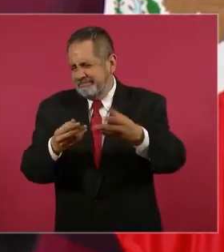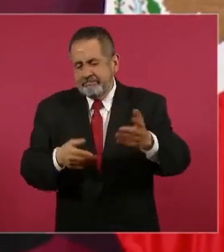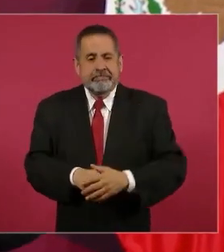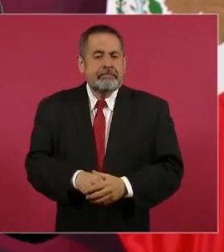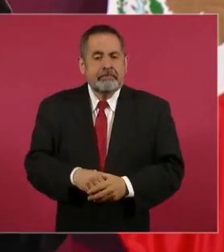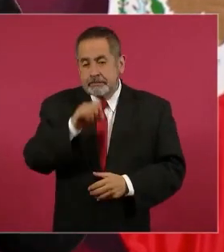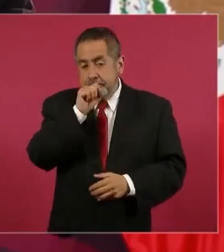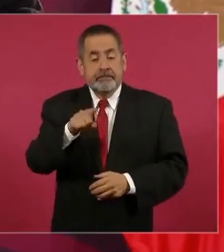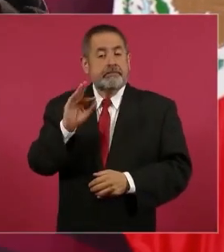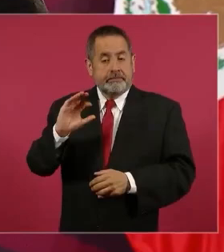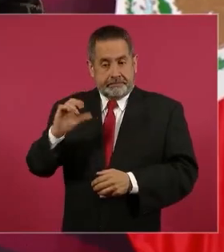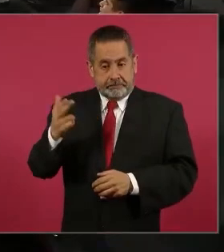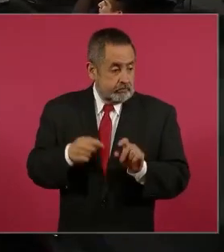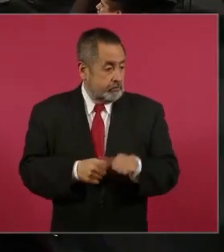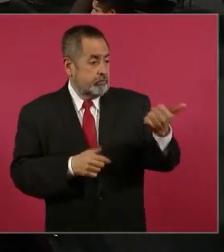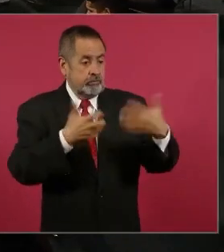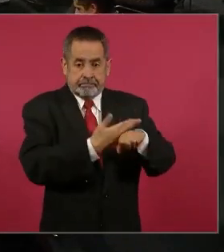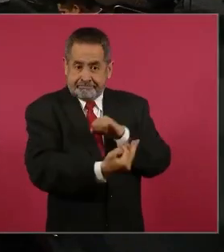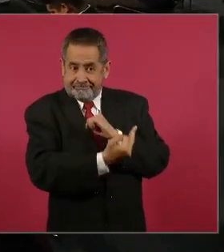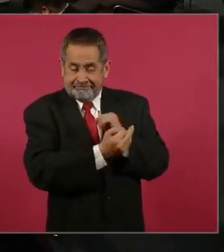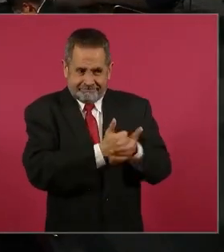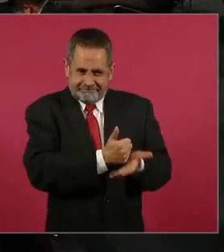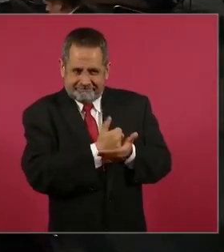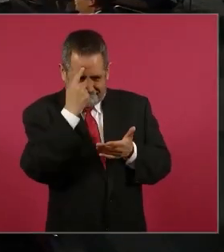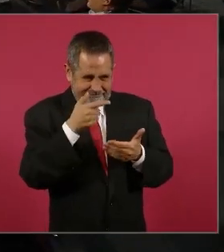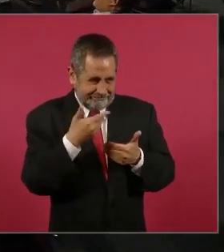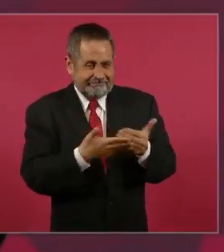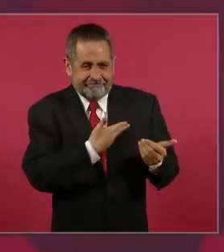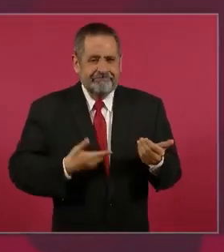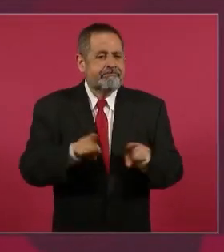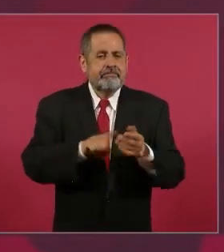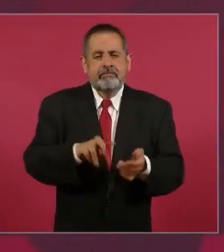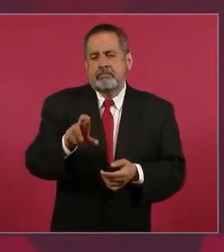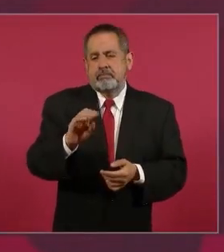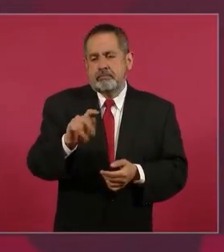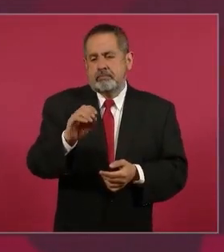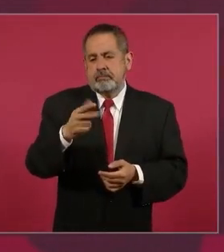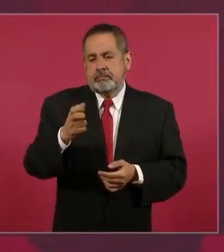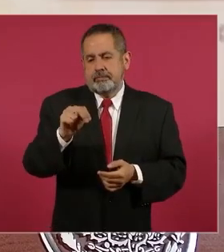como también a Calderón le ayudaron otros empresarios como Roberto Hernández